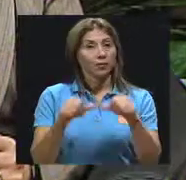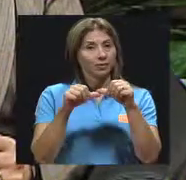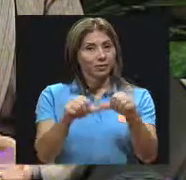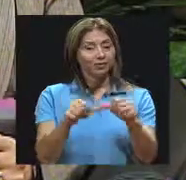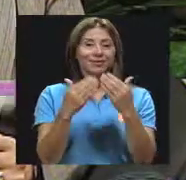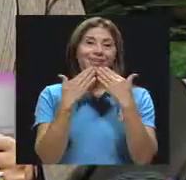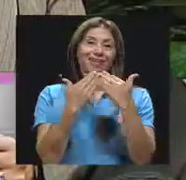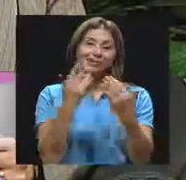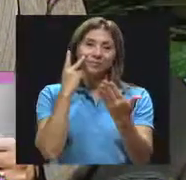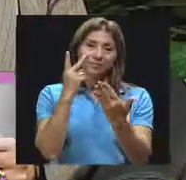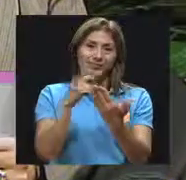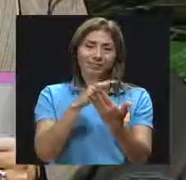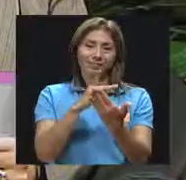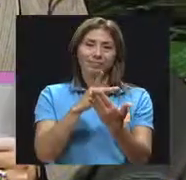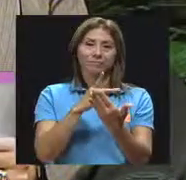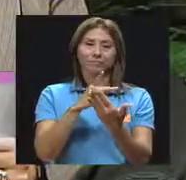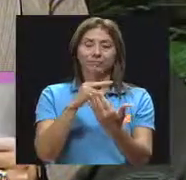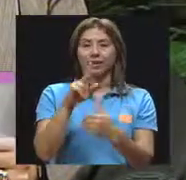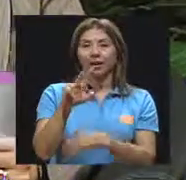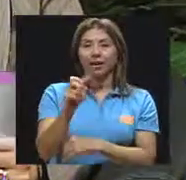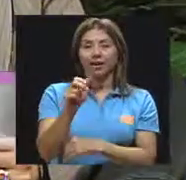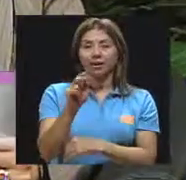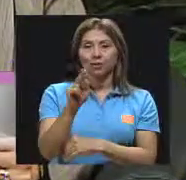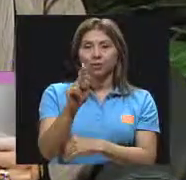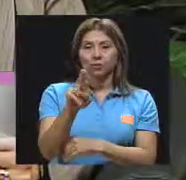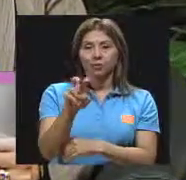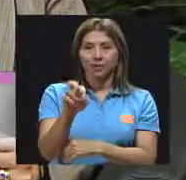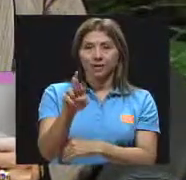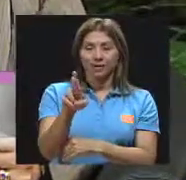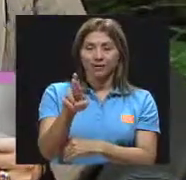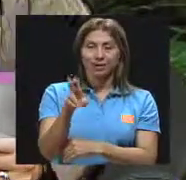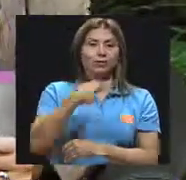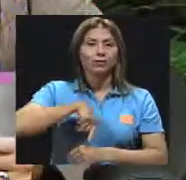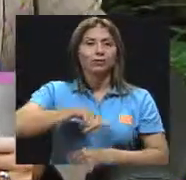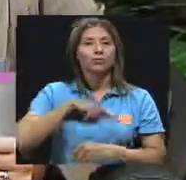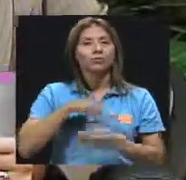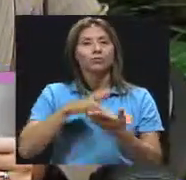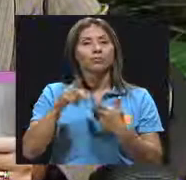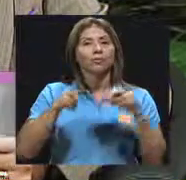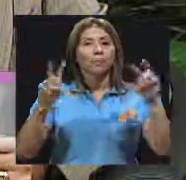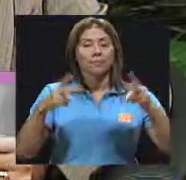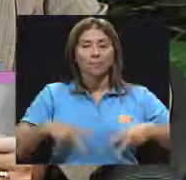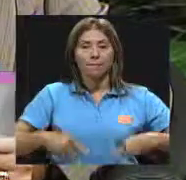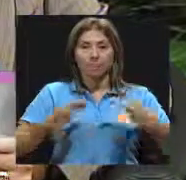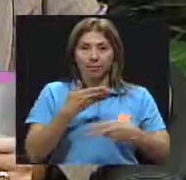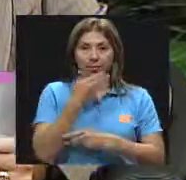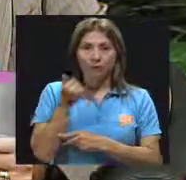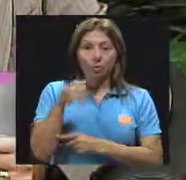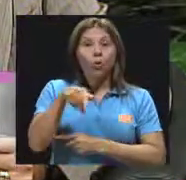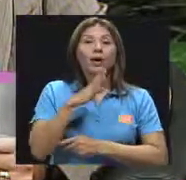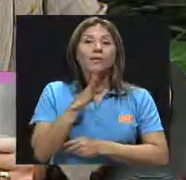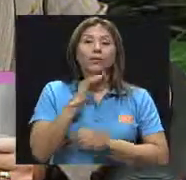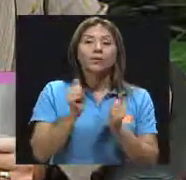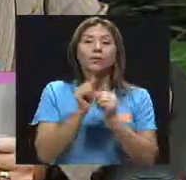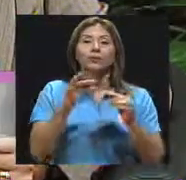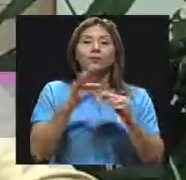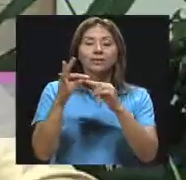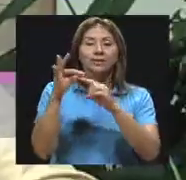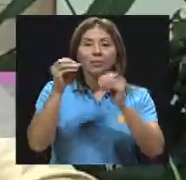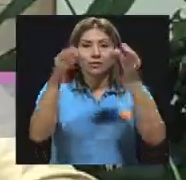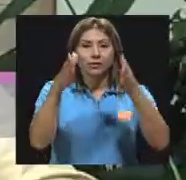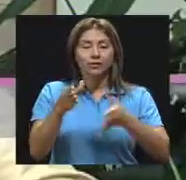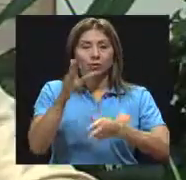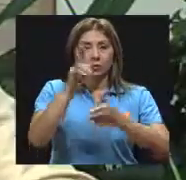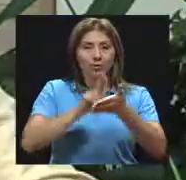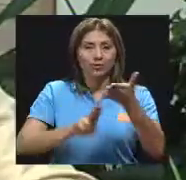Regresamos, gracias por estar en sintonía de su canal UCR, somos Vivir Mejor y estamos conversando hoy con la nutricionista, la profesora universitaria